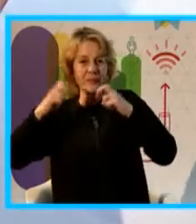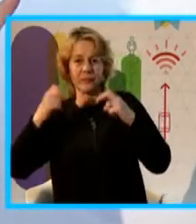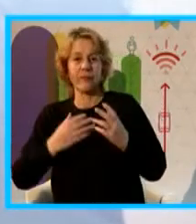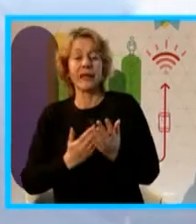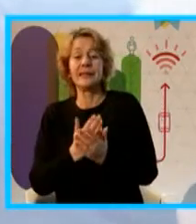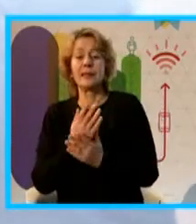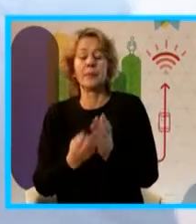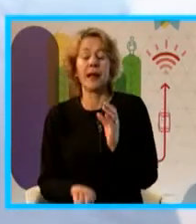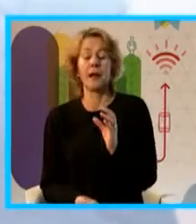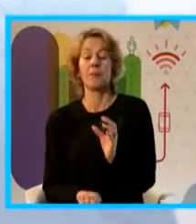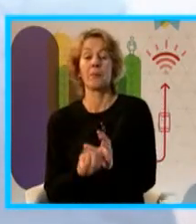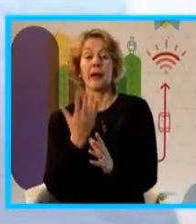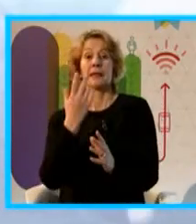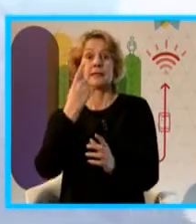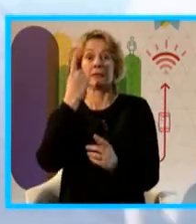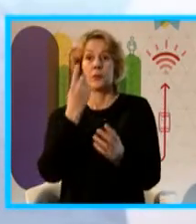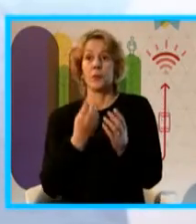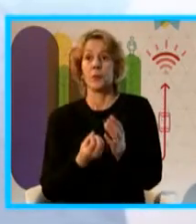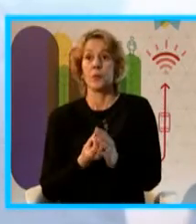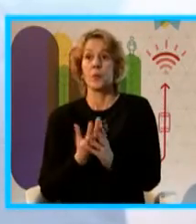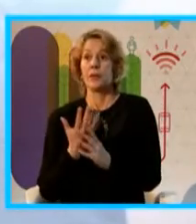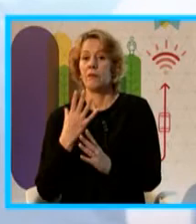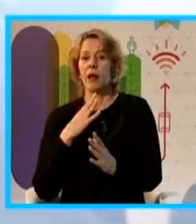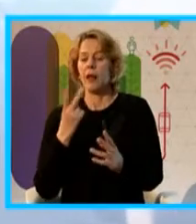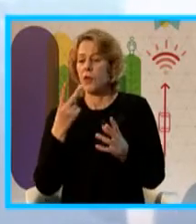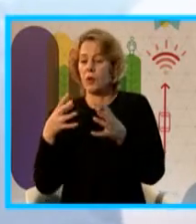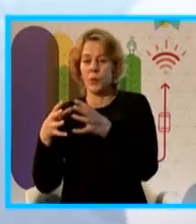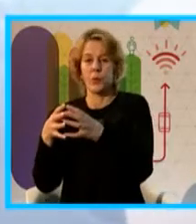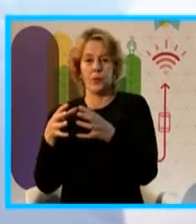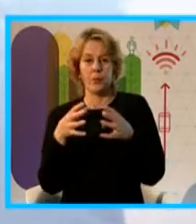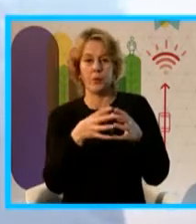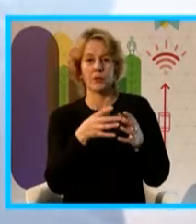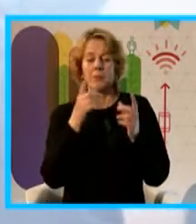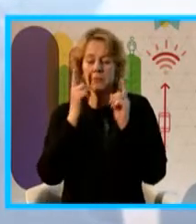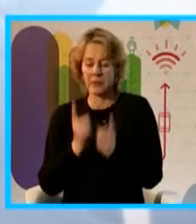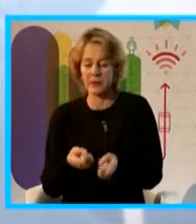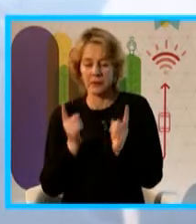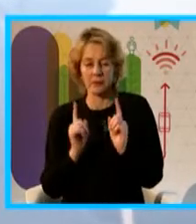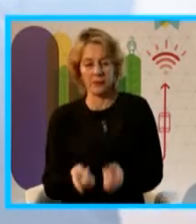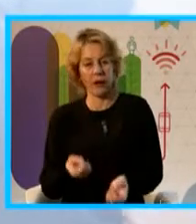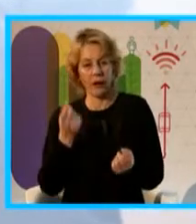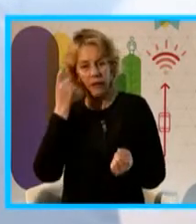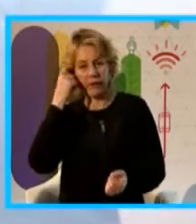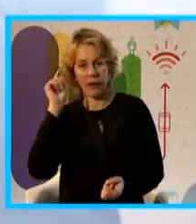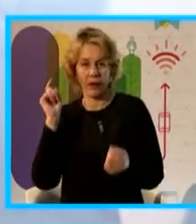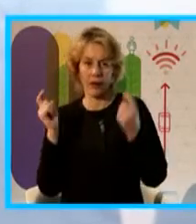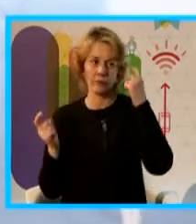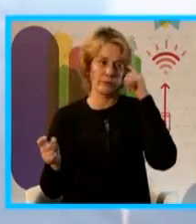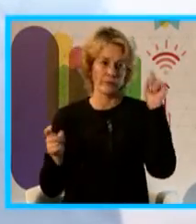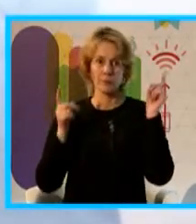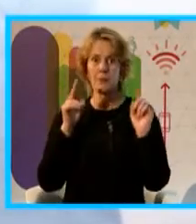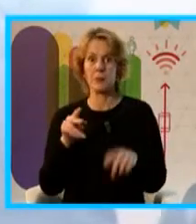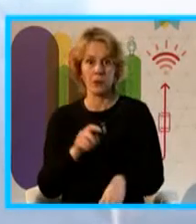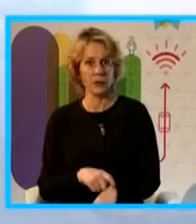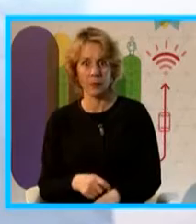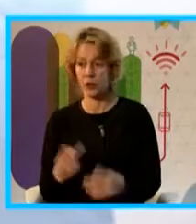aparece una cosa nueva, hay dos grupos que tienen la misma idea y al mismo tiempo y